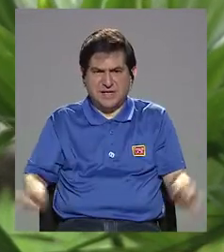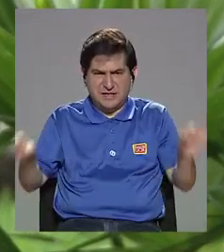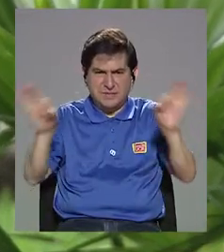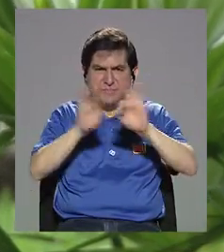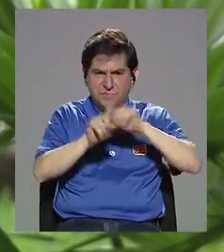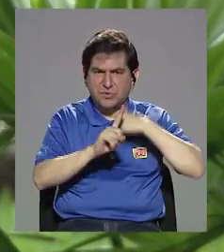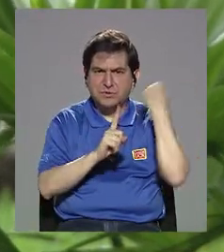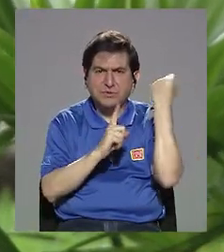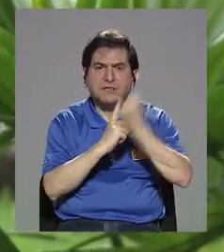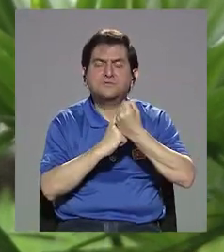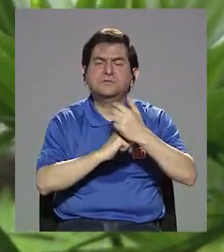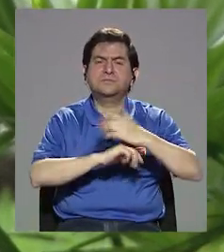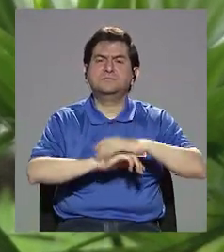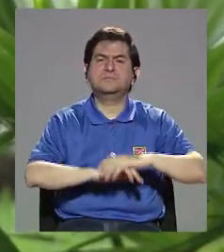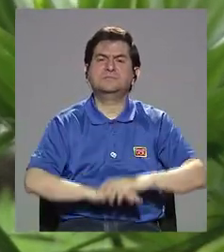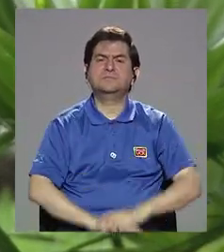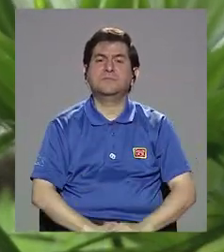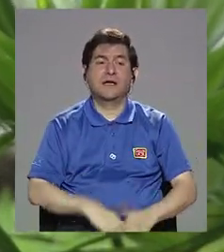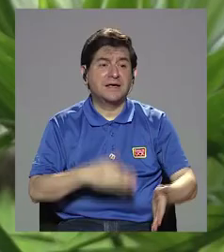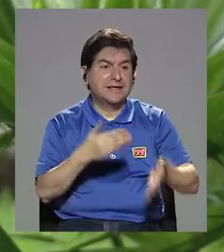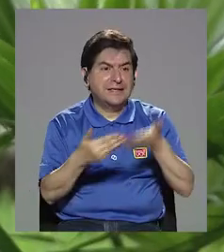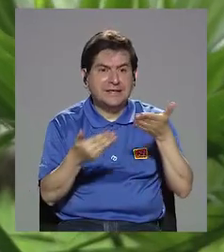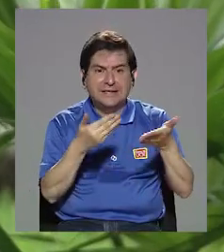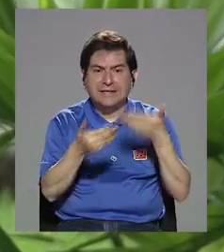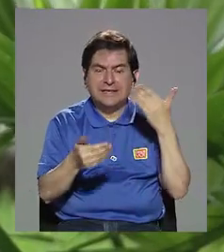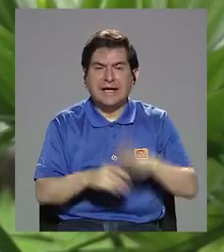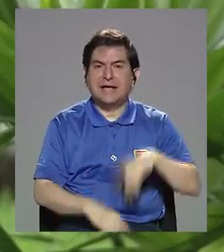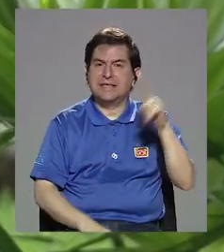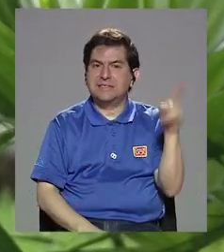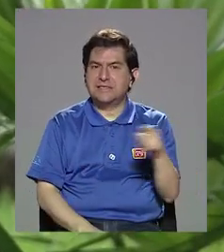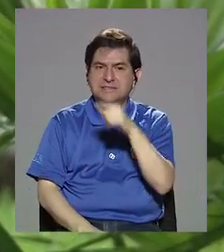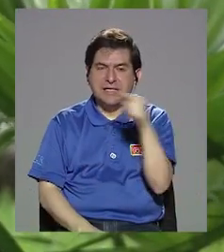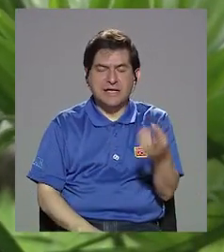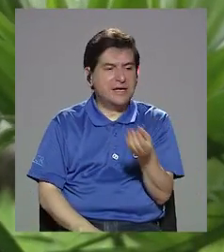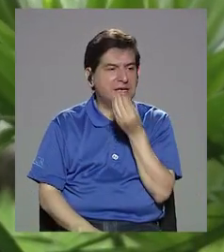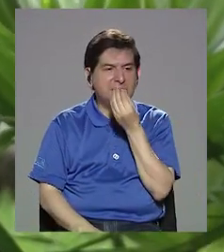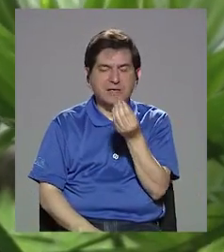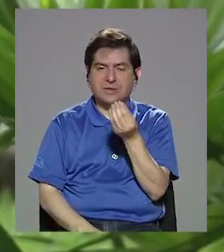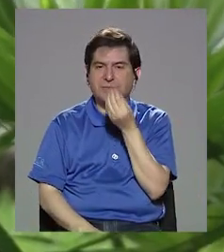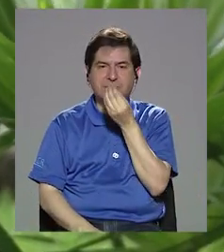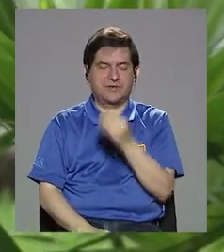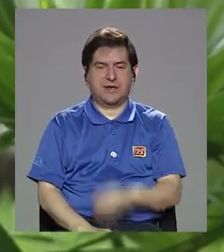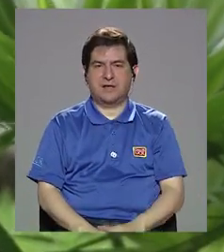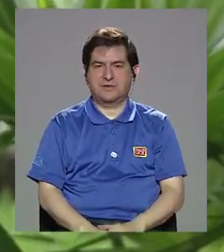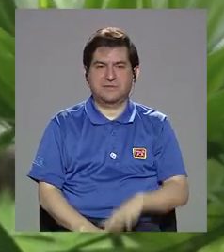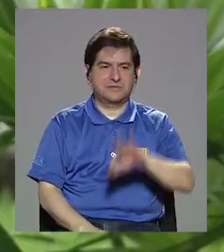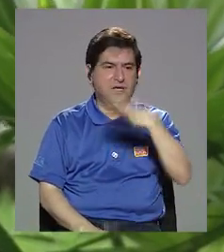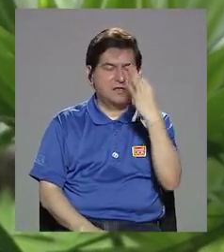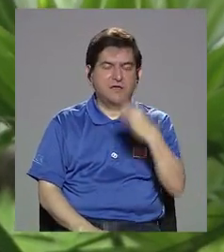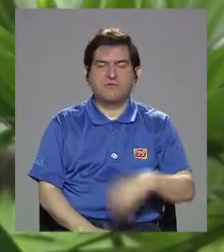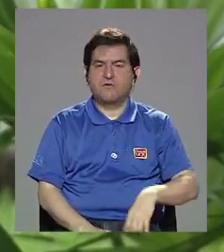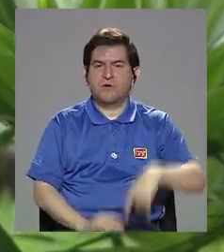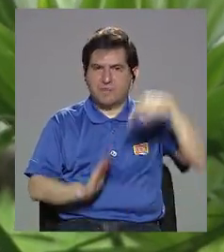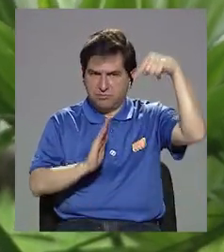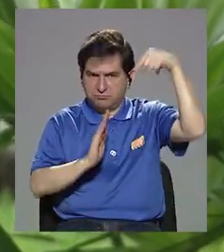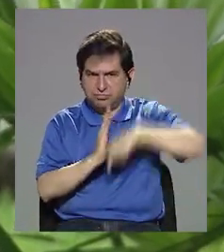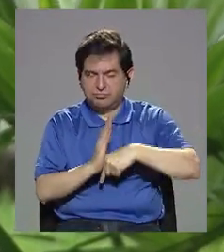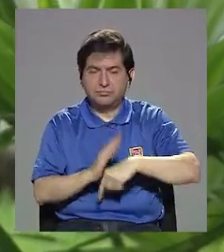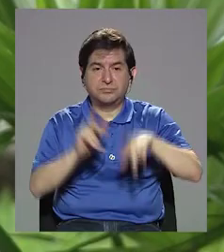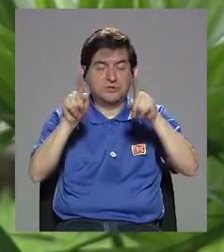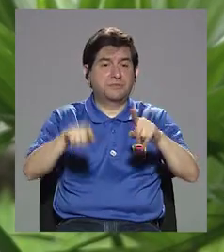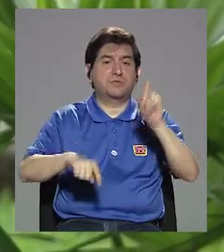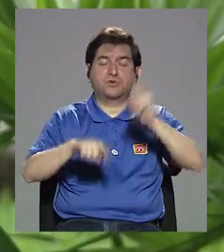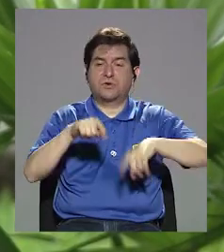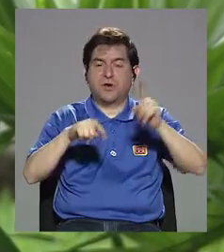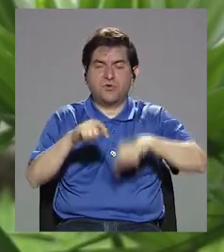de esto. Prácticamente deberían de eliminarse de la dieta en una manera radical y si alguien